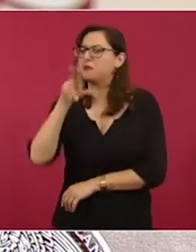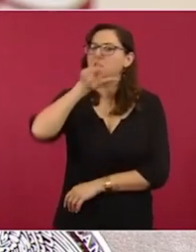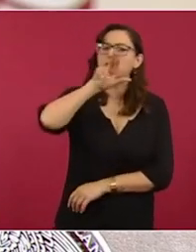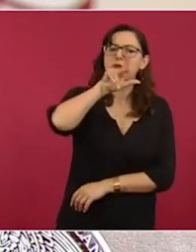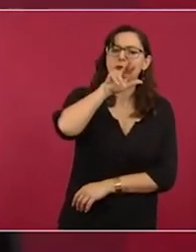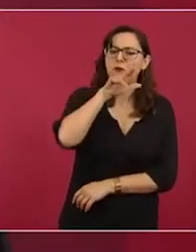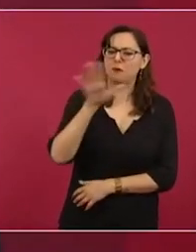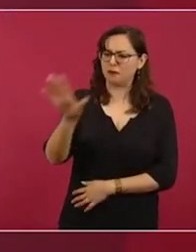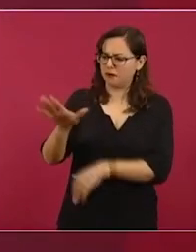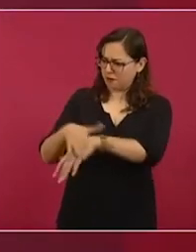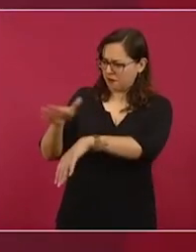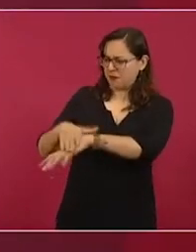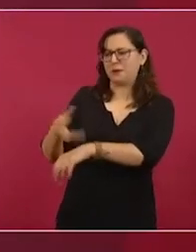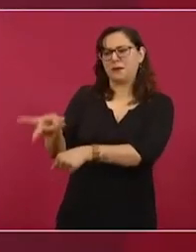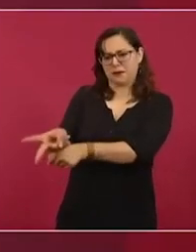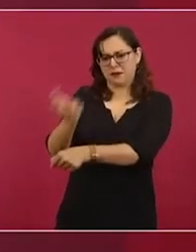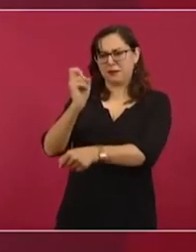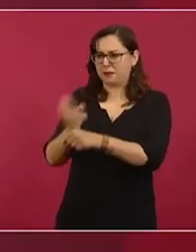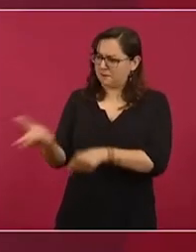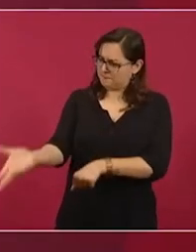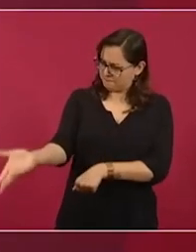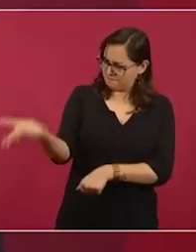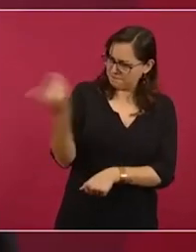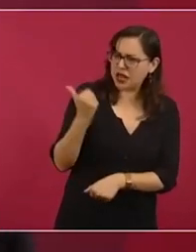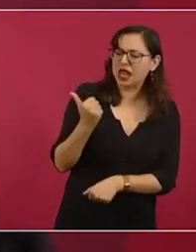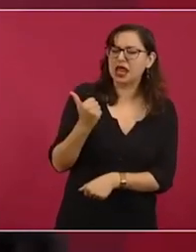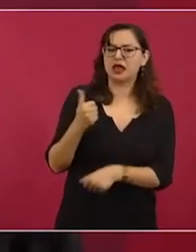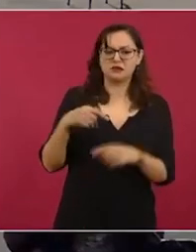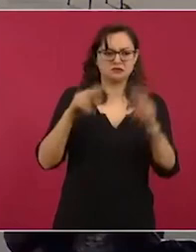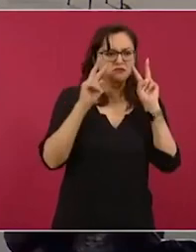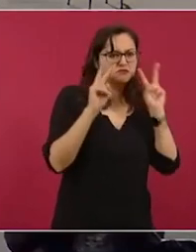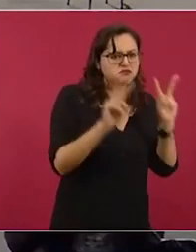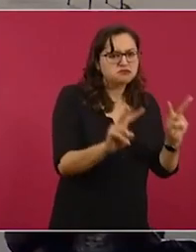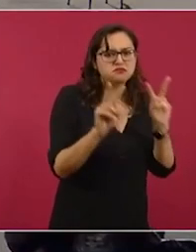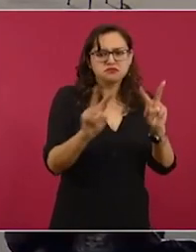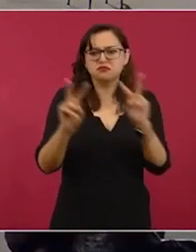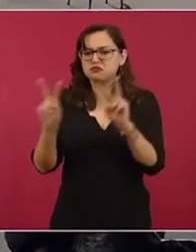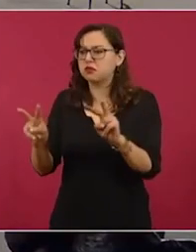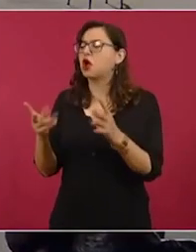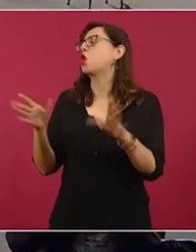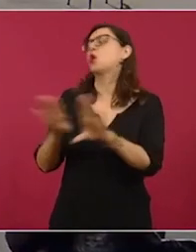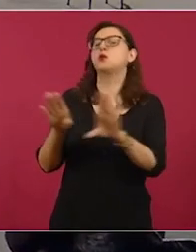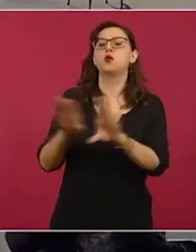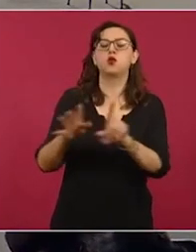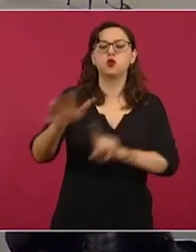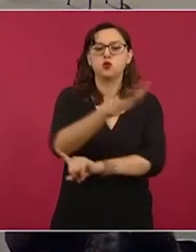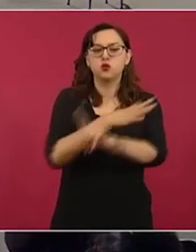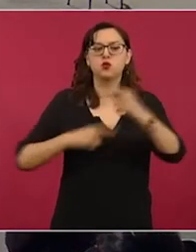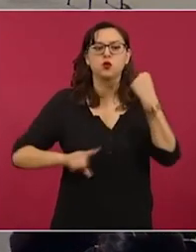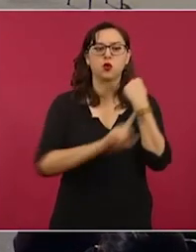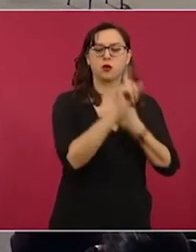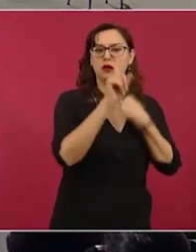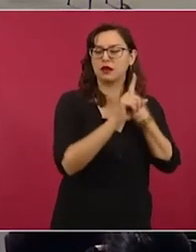los invitamos a mirar las principales problemáticas ambientales.